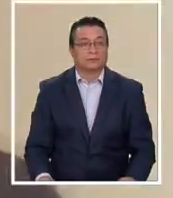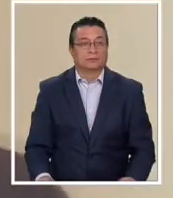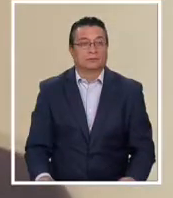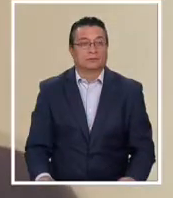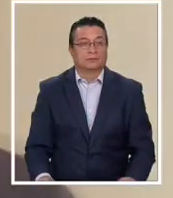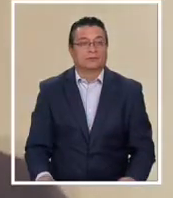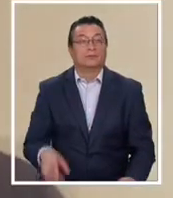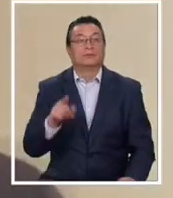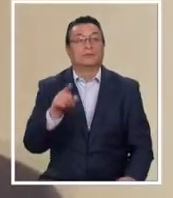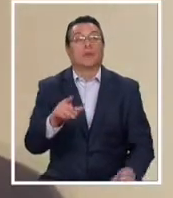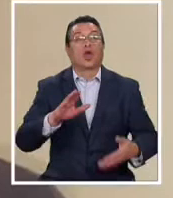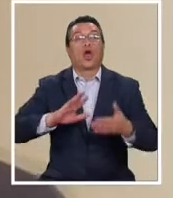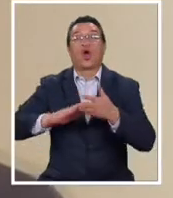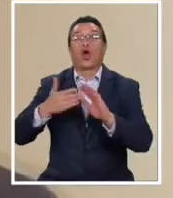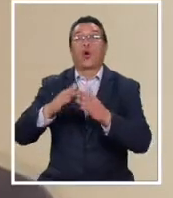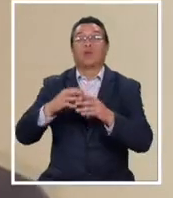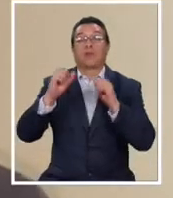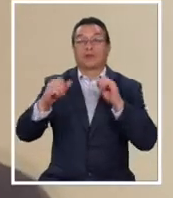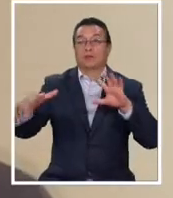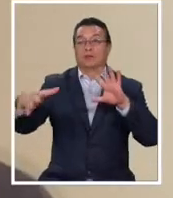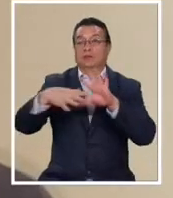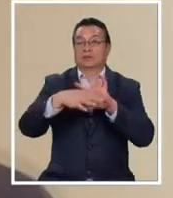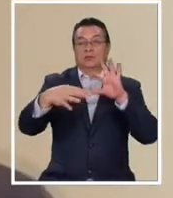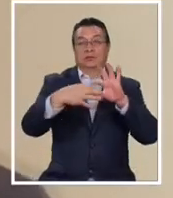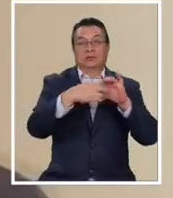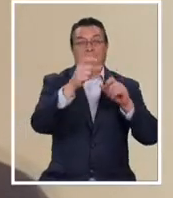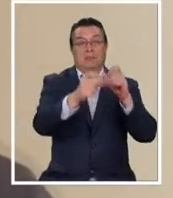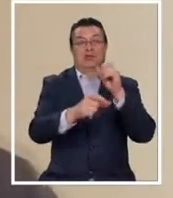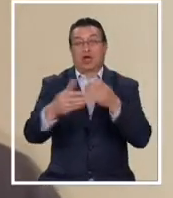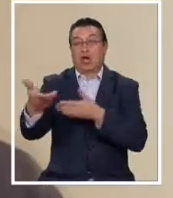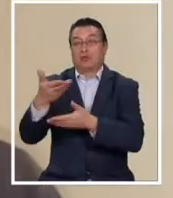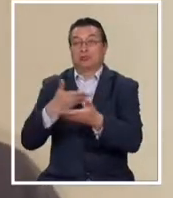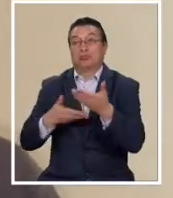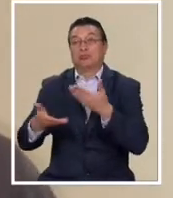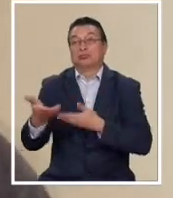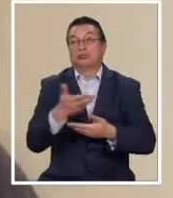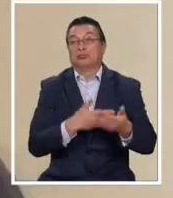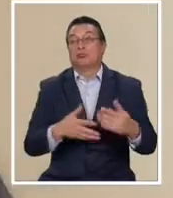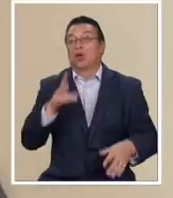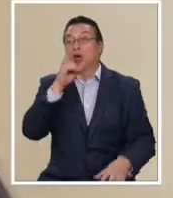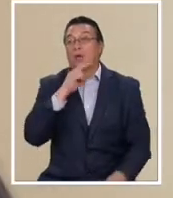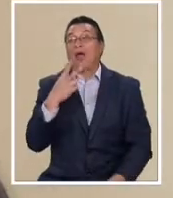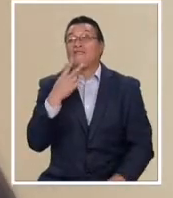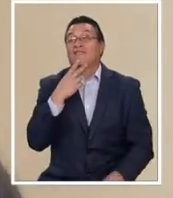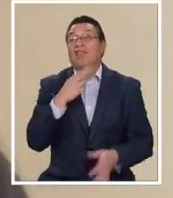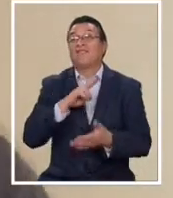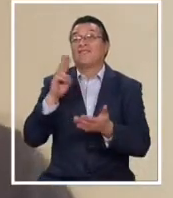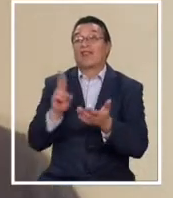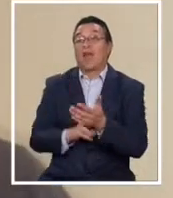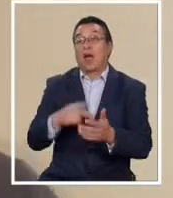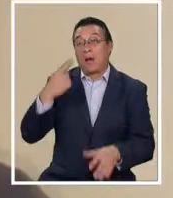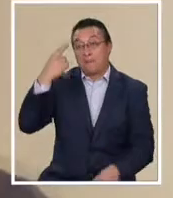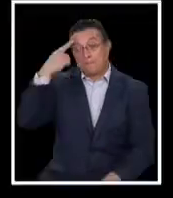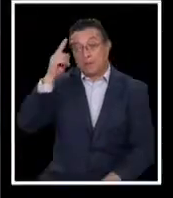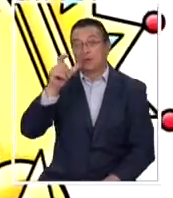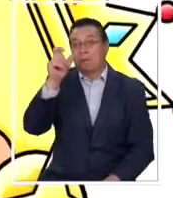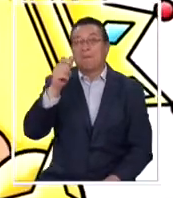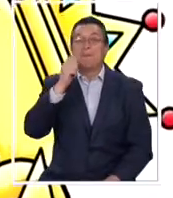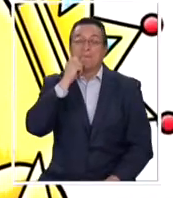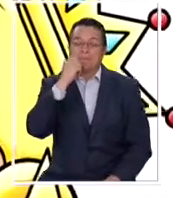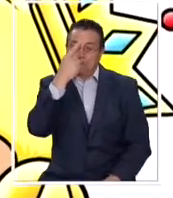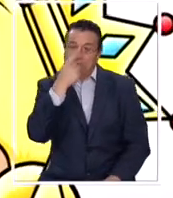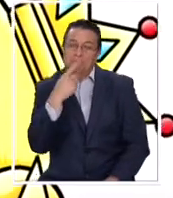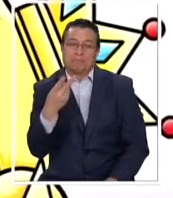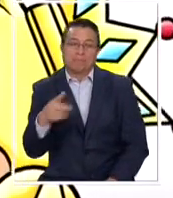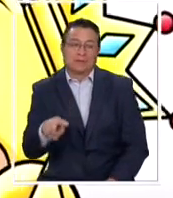Es como una edad que te puede juntar con personas. Es como la vida real, pero eres un personaje. Como